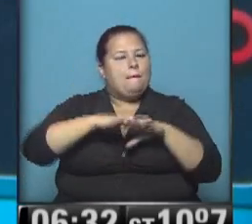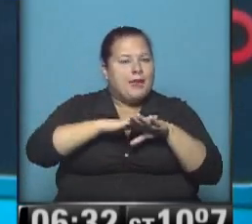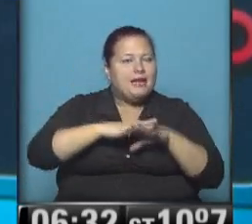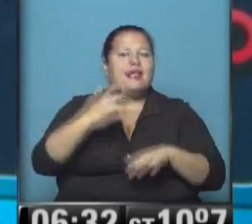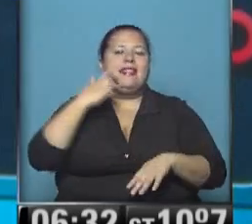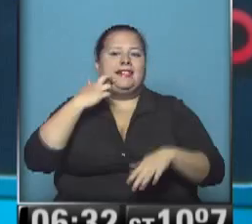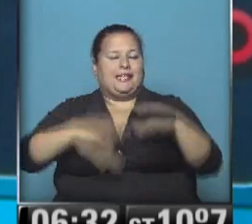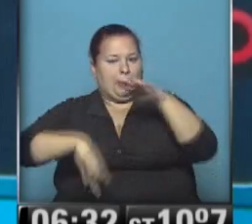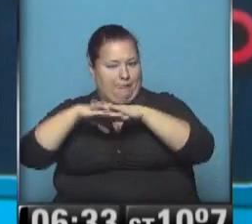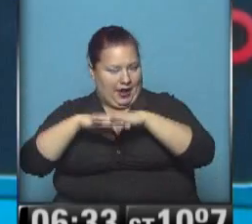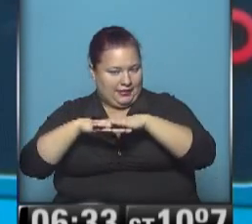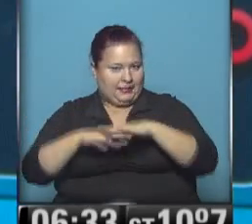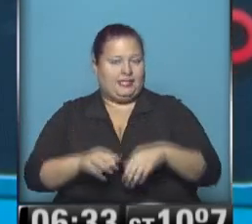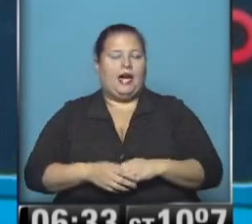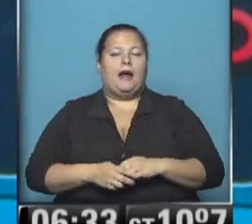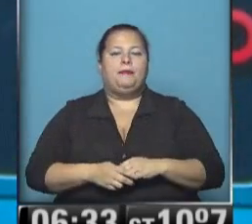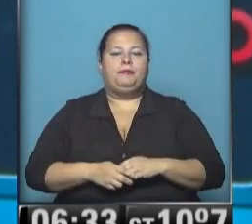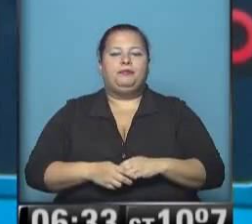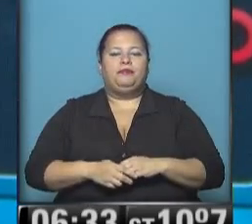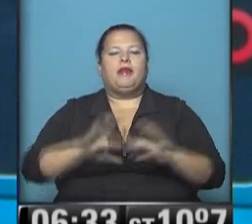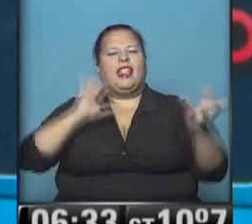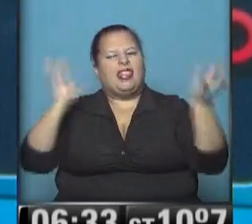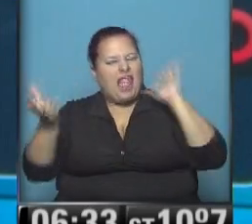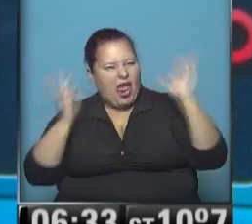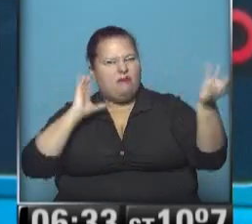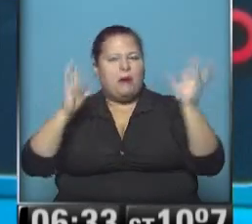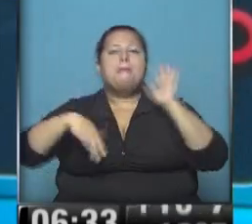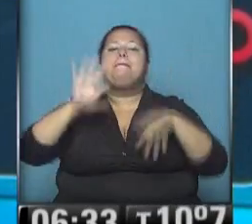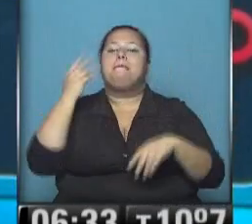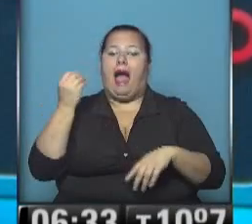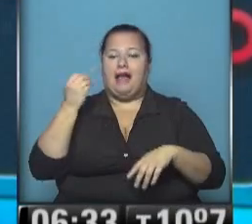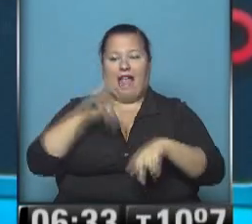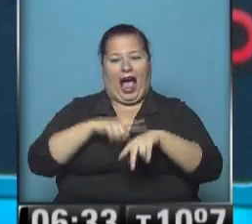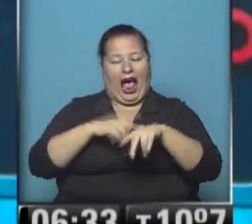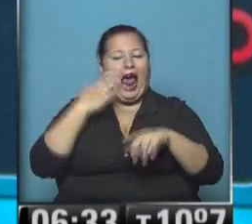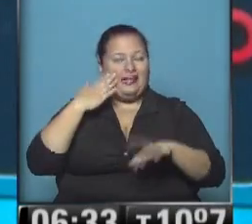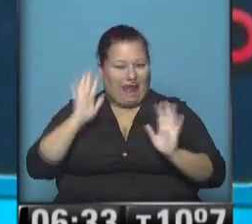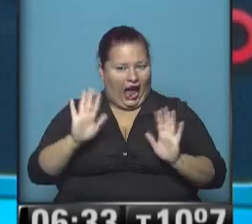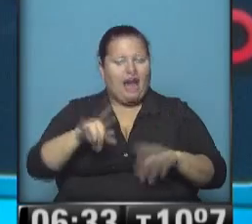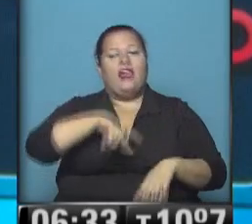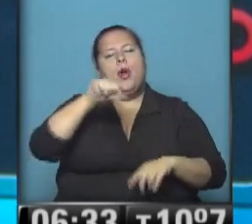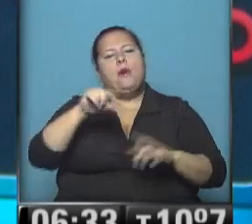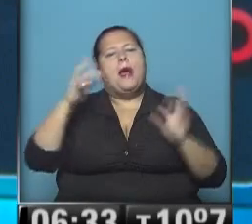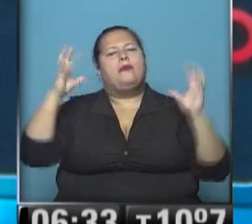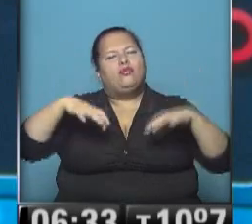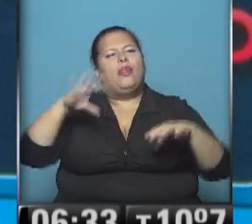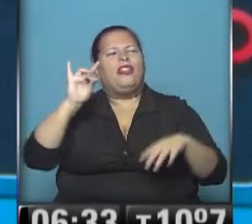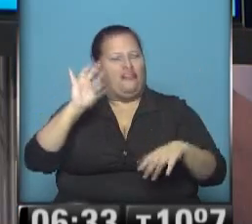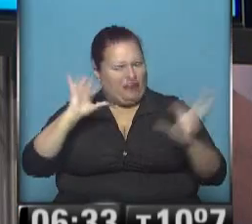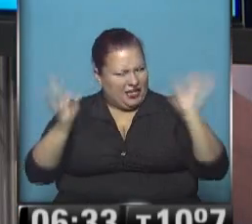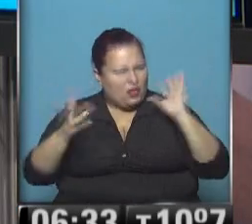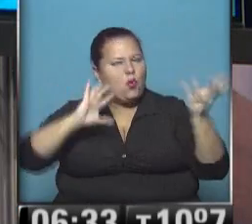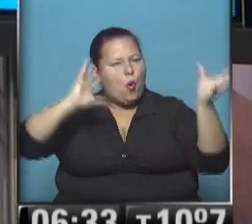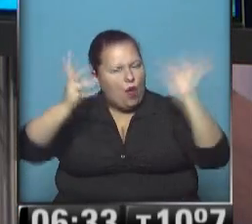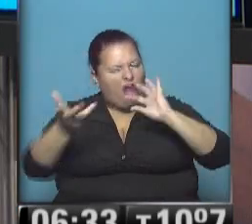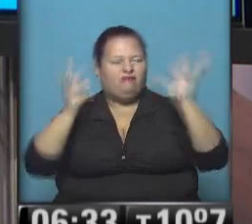17 grados será la temperatura máxima, con tiempo inestable, especialmente en horas de la tarde por el momento es baja la probabilidad, pero se va a